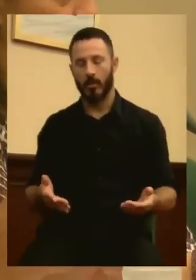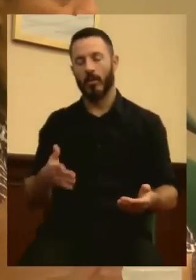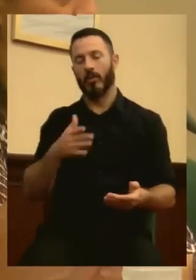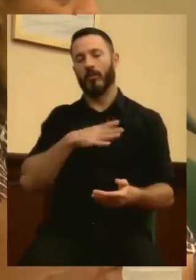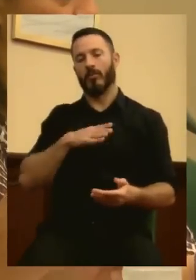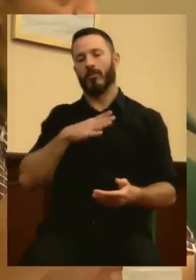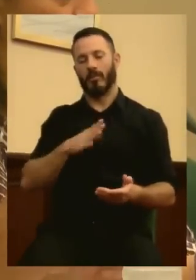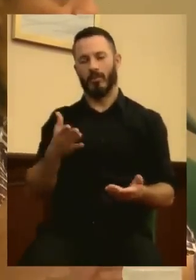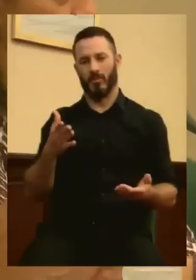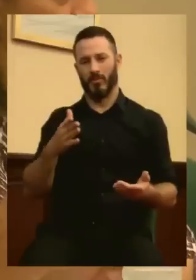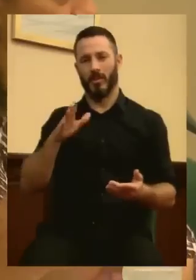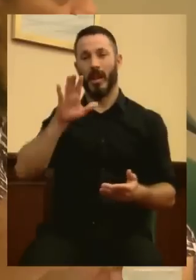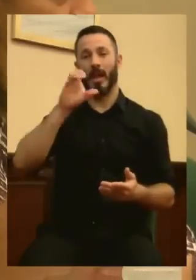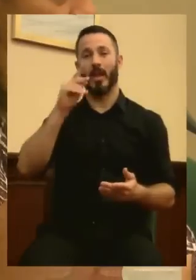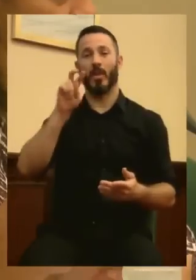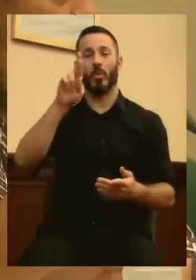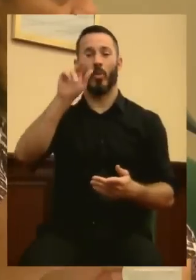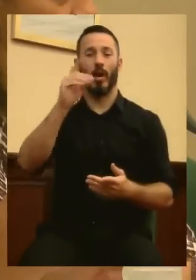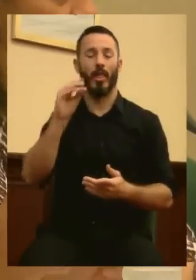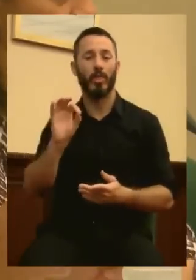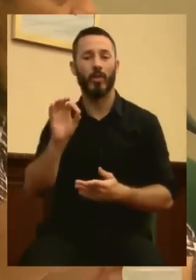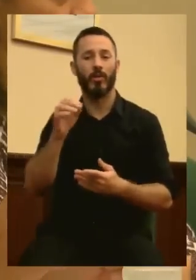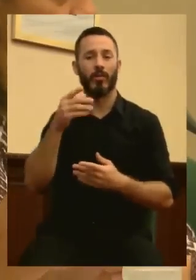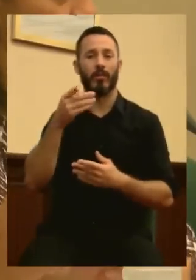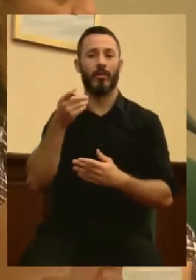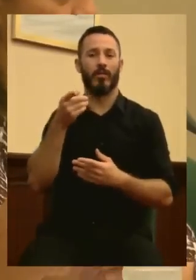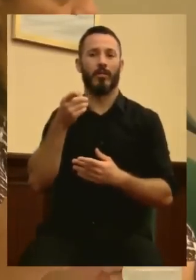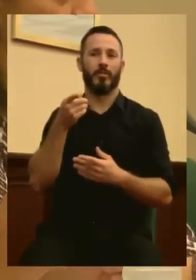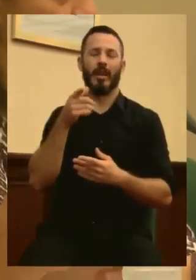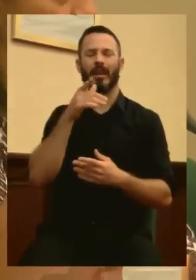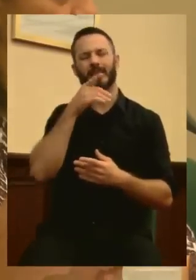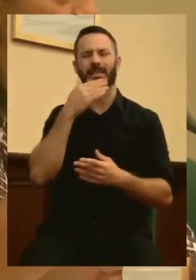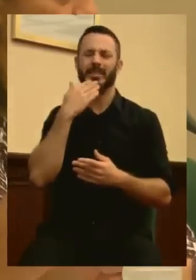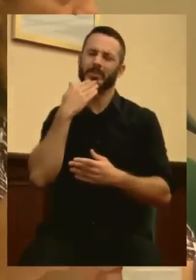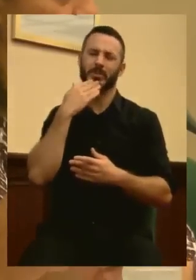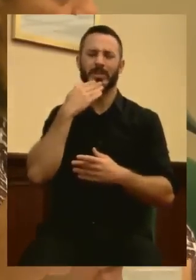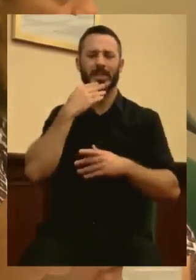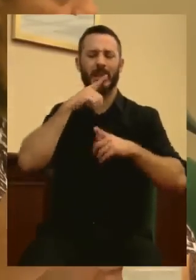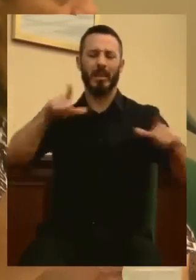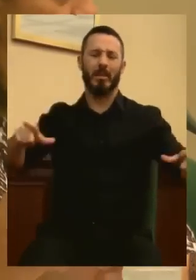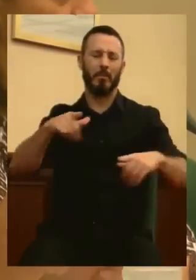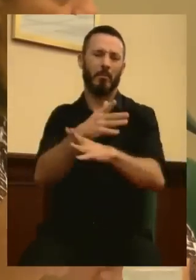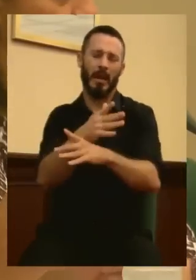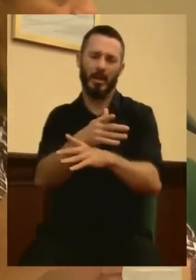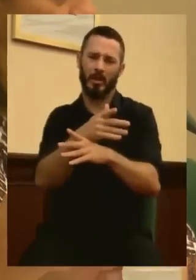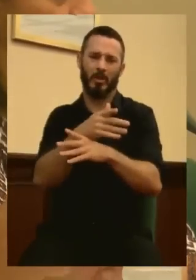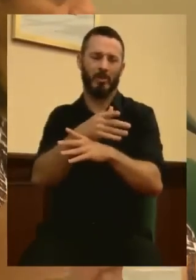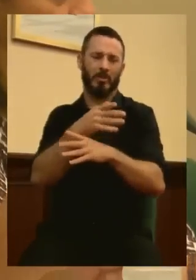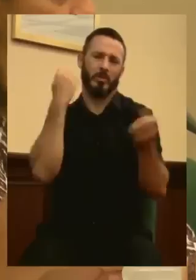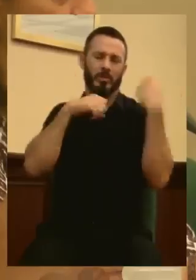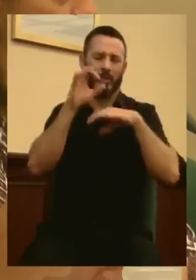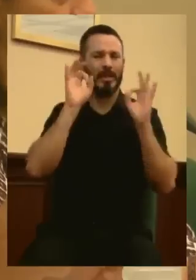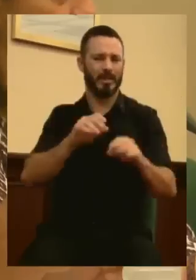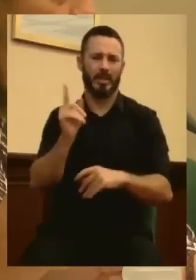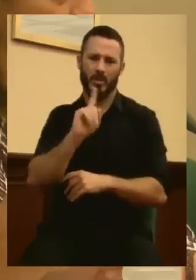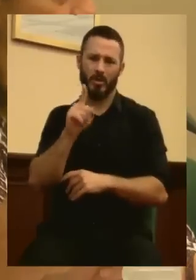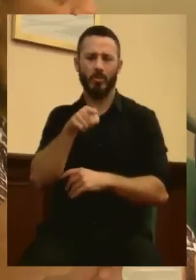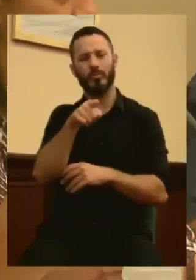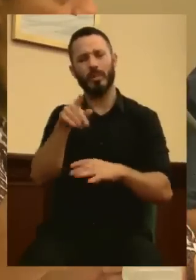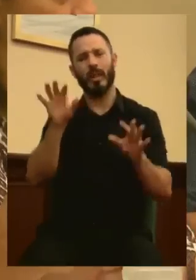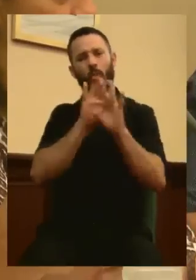Eduardo de Santiago. No se comporte como en un patio de chiquillos, señora Parrilla. Muestre usted que tiene educación.